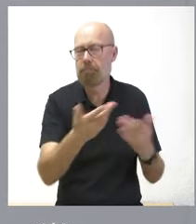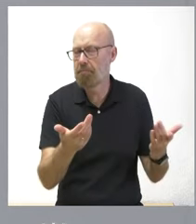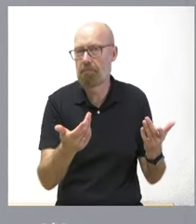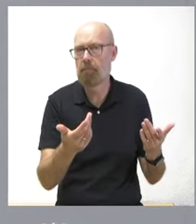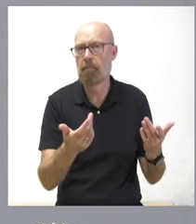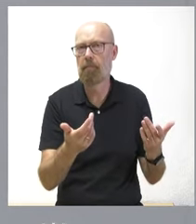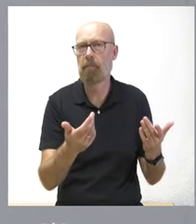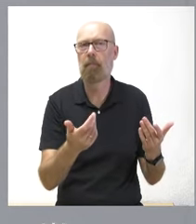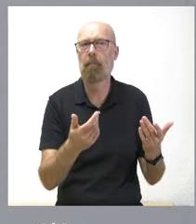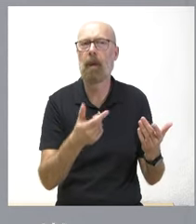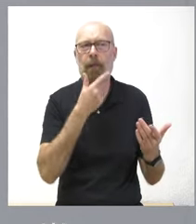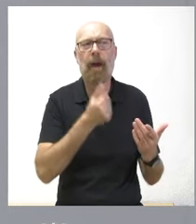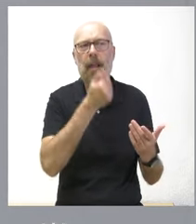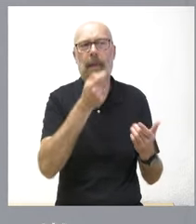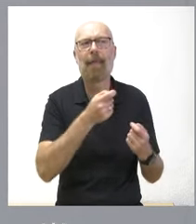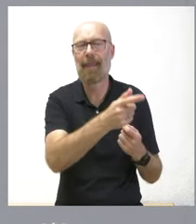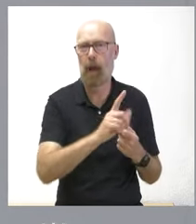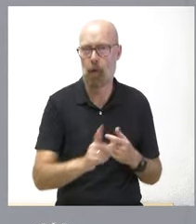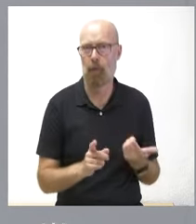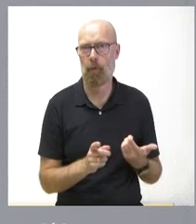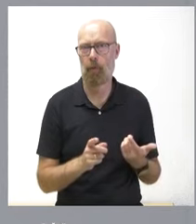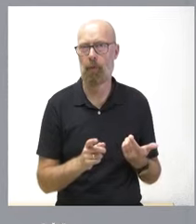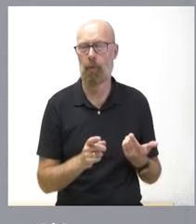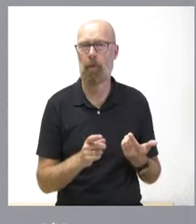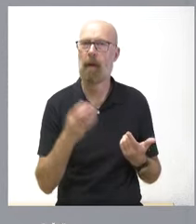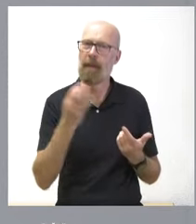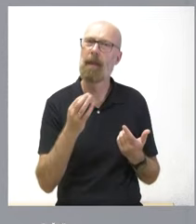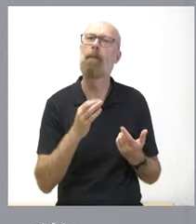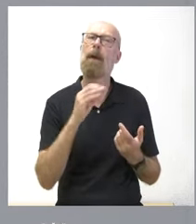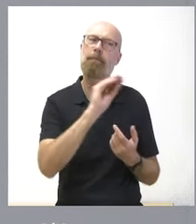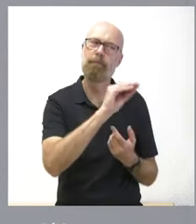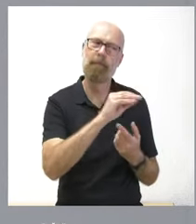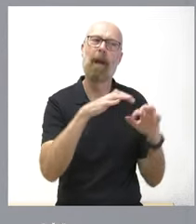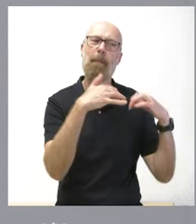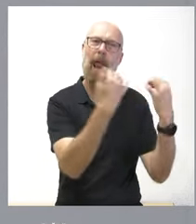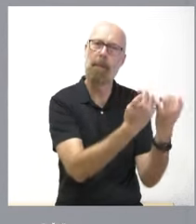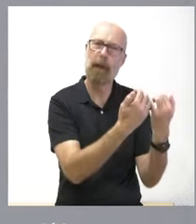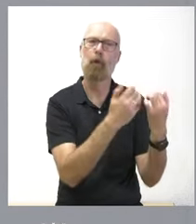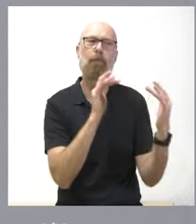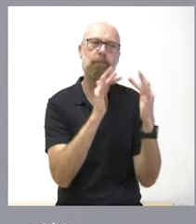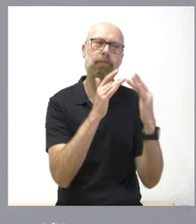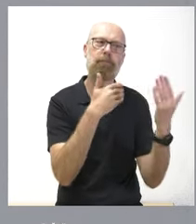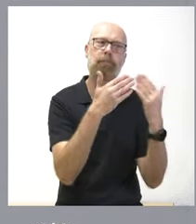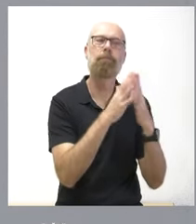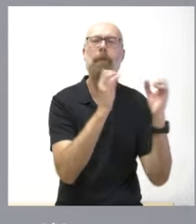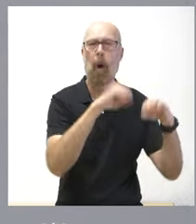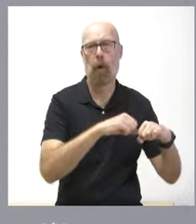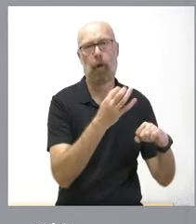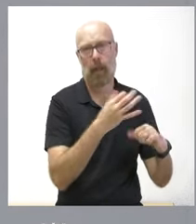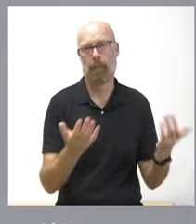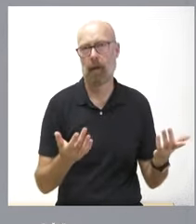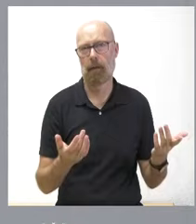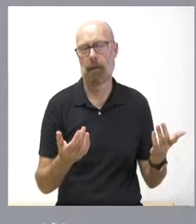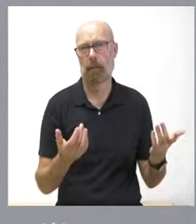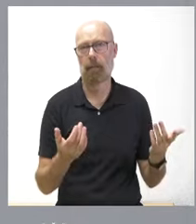que eliminara esta garantía sin contar con el Parlamento es que contar con el Parlamento es muy importante yo comprendo que para